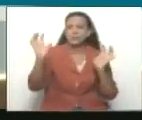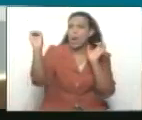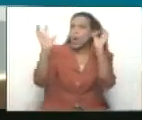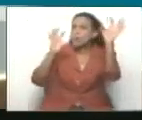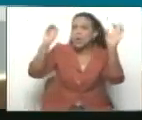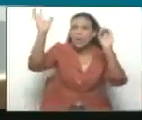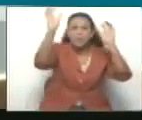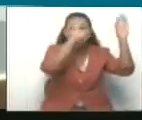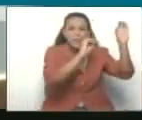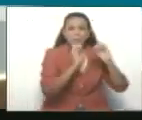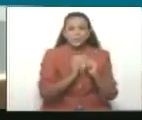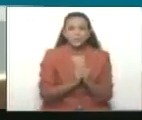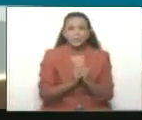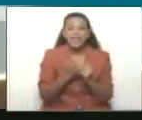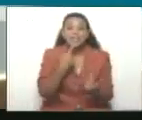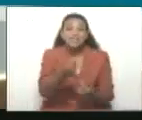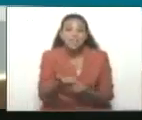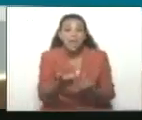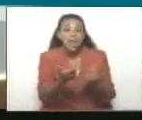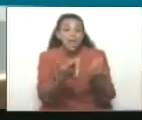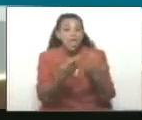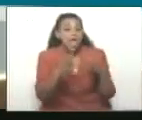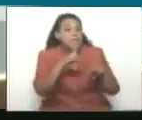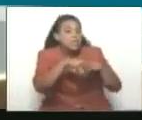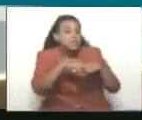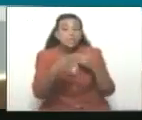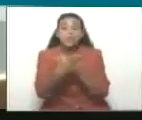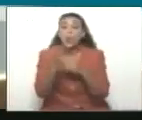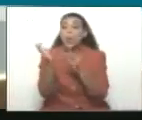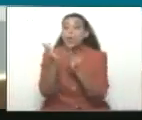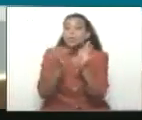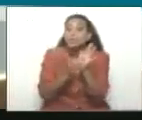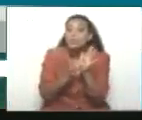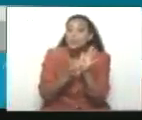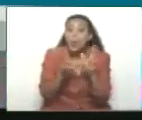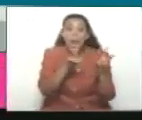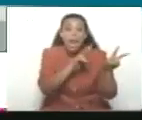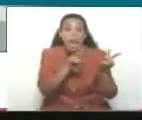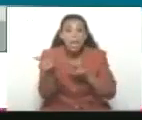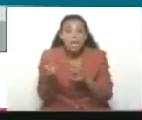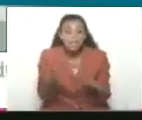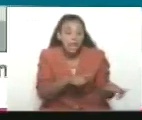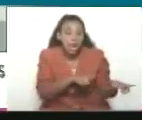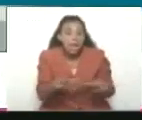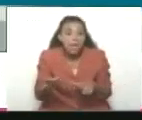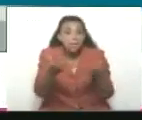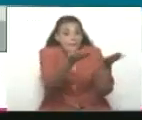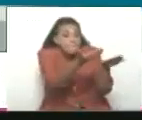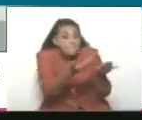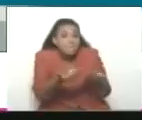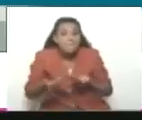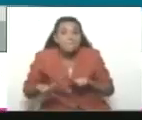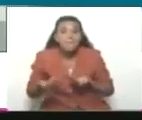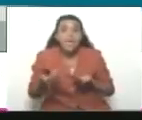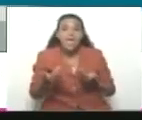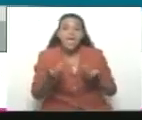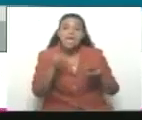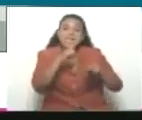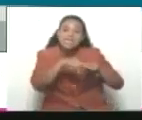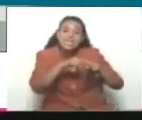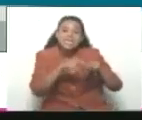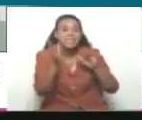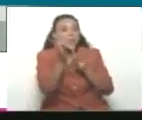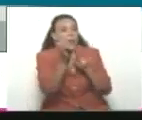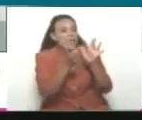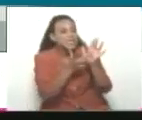Y a decirle al niño Jesús, Venezuela está preparada para recibirte, oh niño Jesús. Y